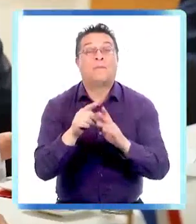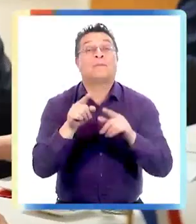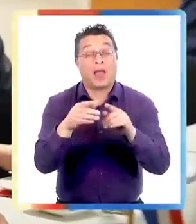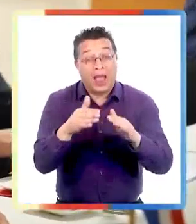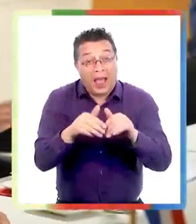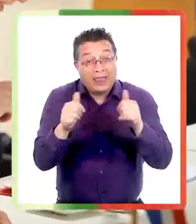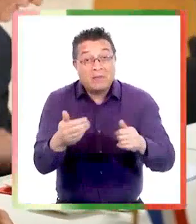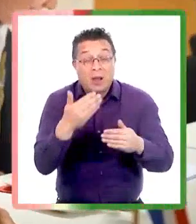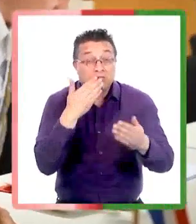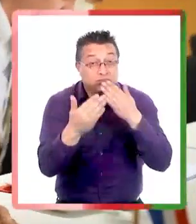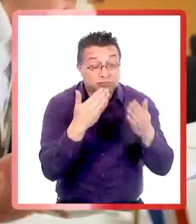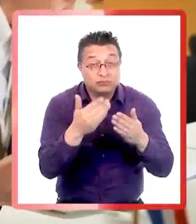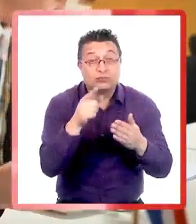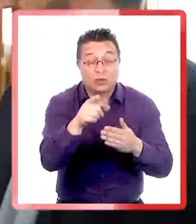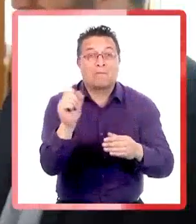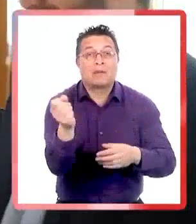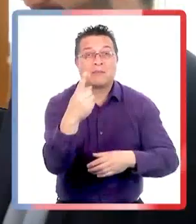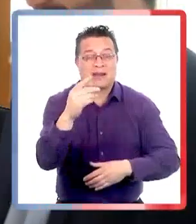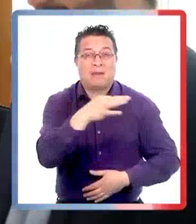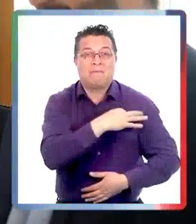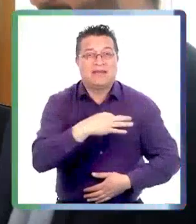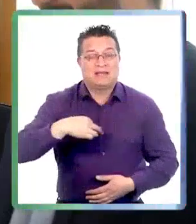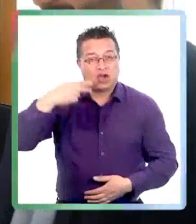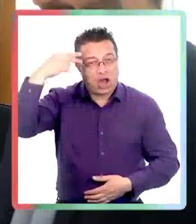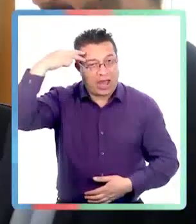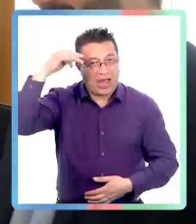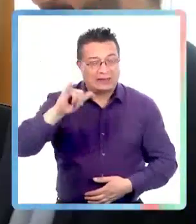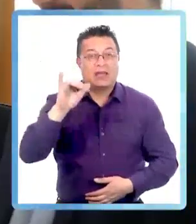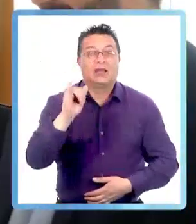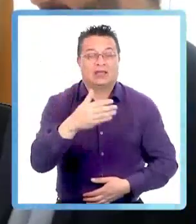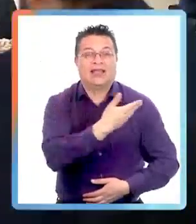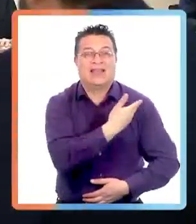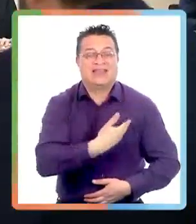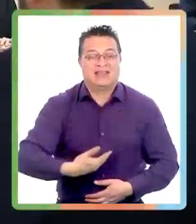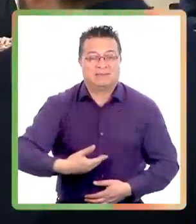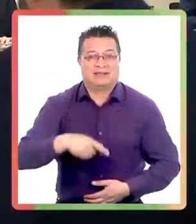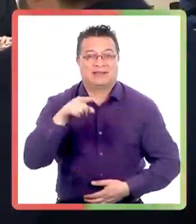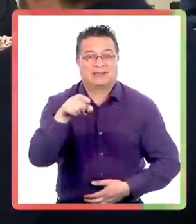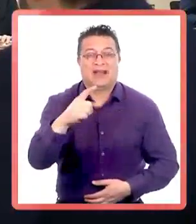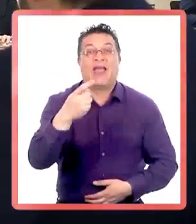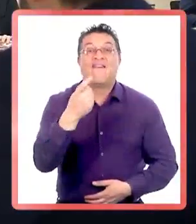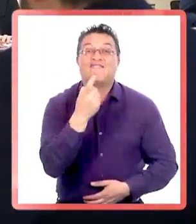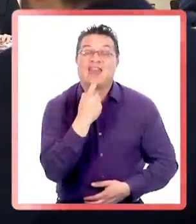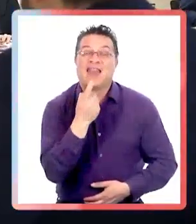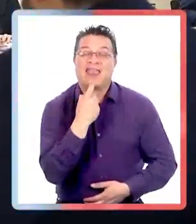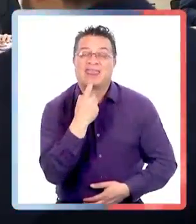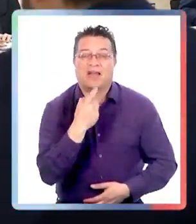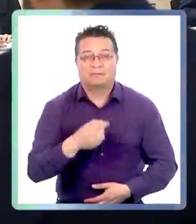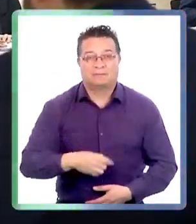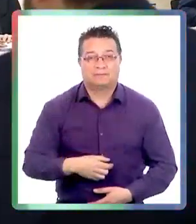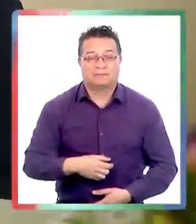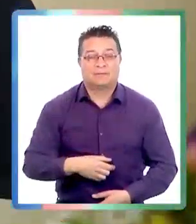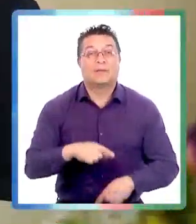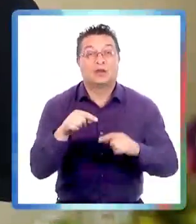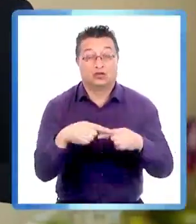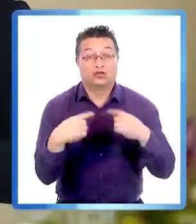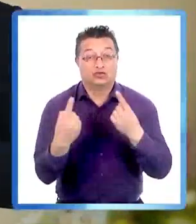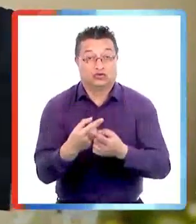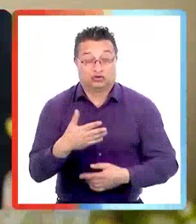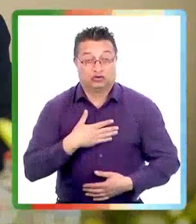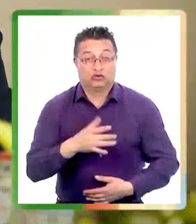Goldfein. Además, conversó con el primer ministro de Haití y con el jefe de gobierno de Finlandia, Petteri Orpo.